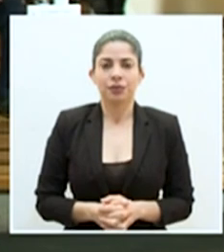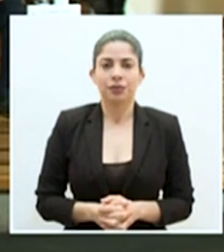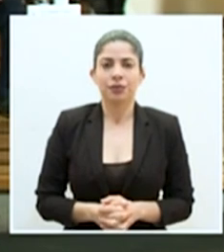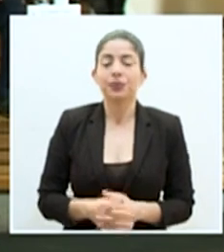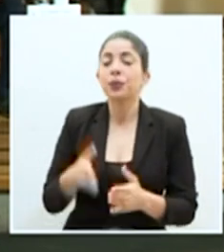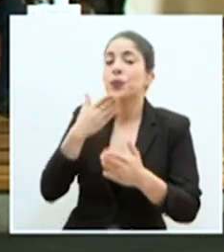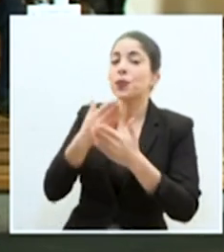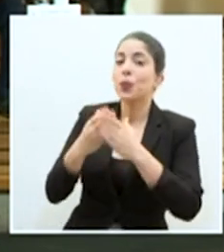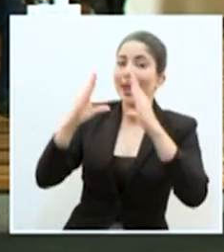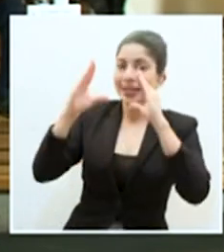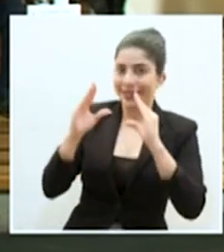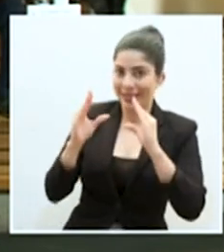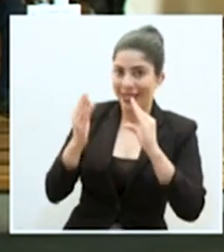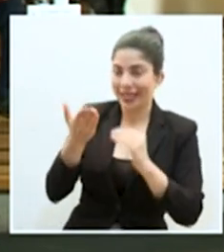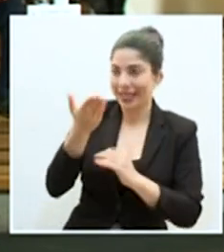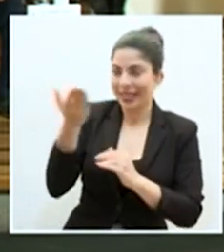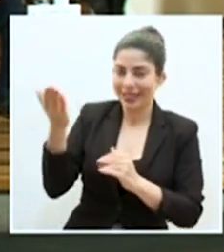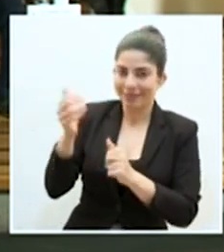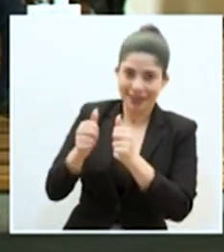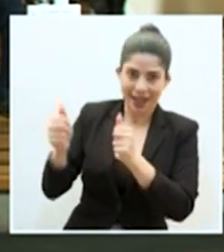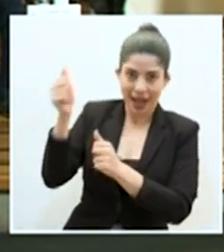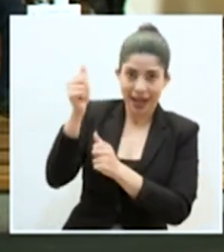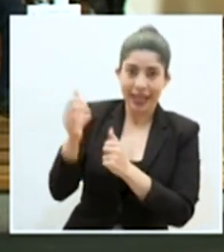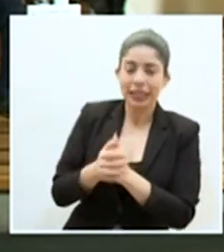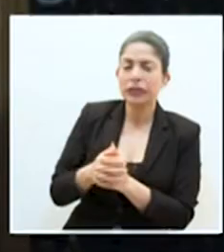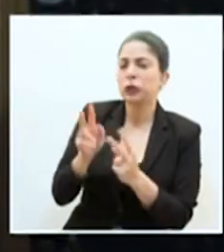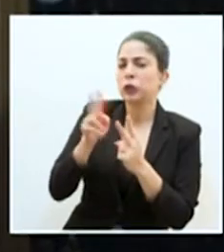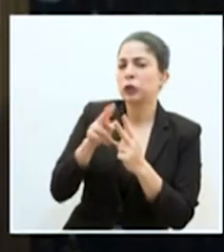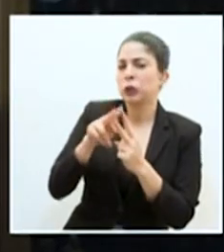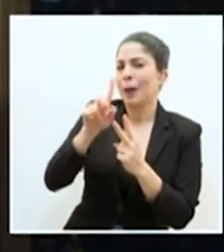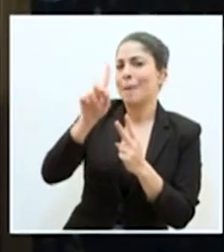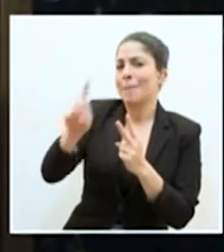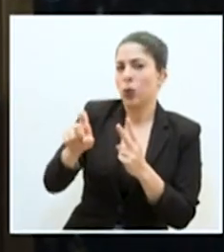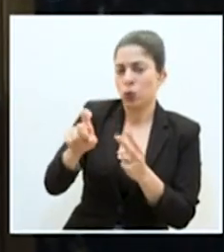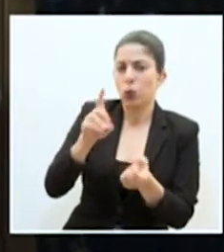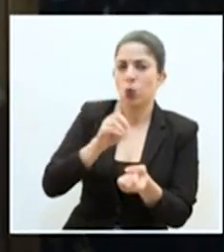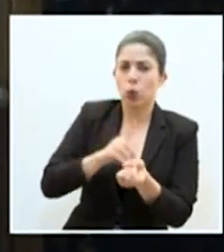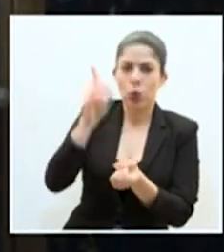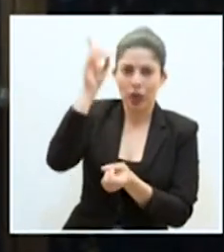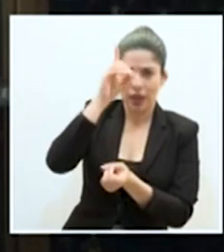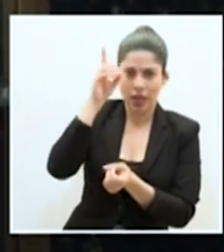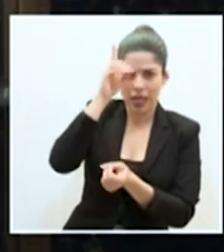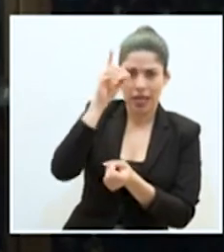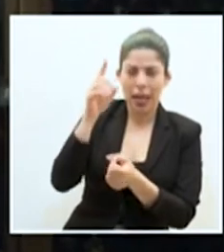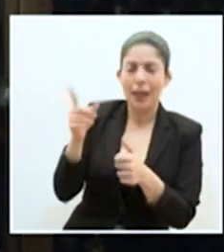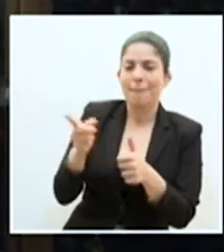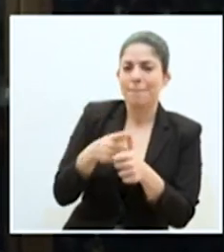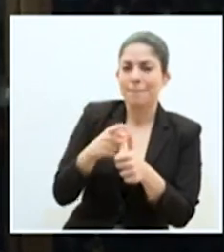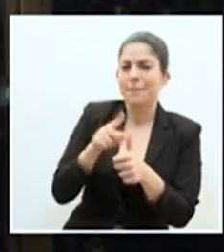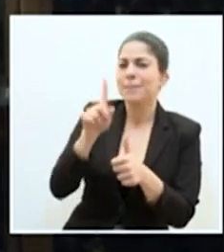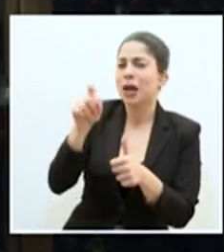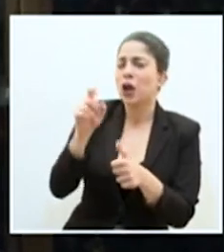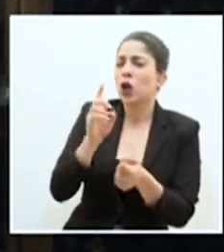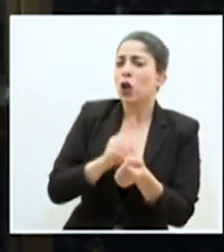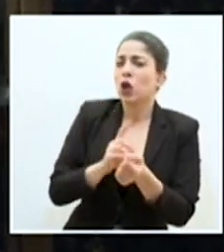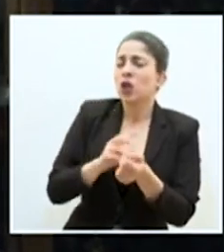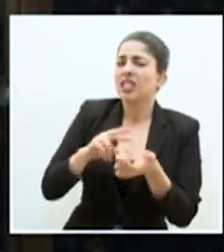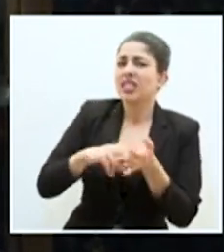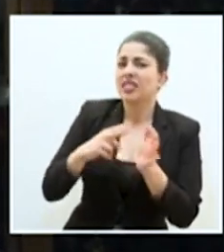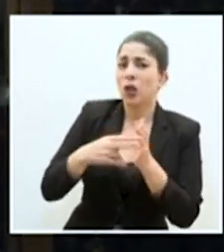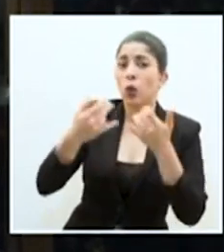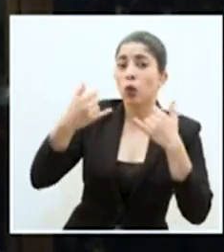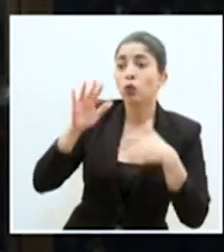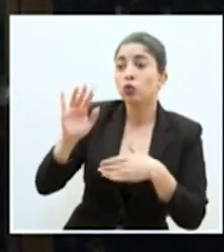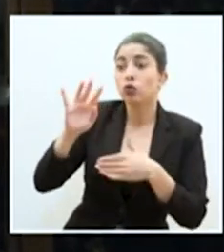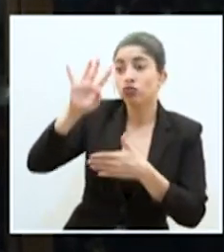Muy buenas tardes a los jerarcas. Dos preguntas para el doctor Daniel Salas. Primero, doctor, si se mantiene el